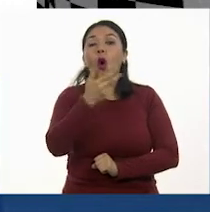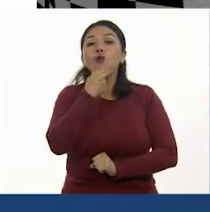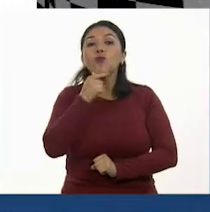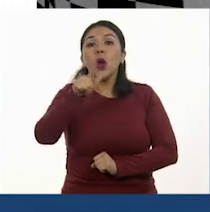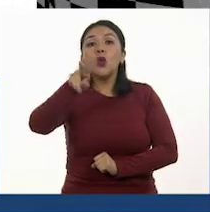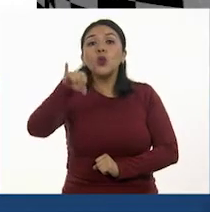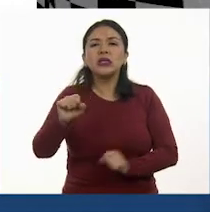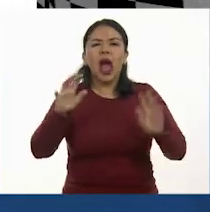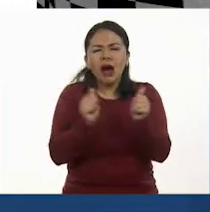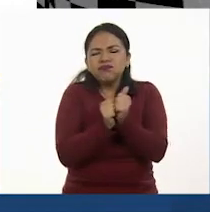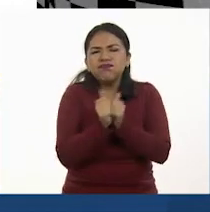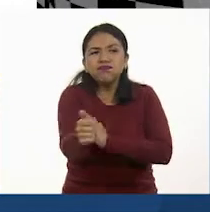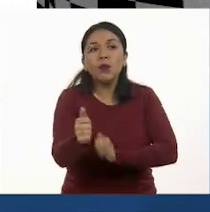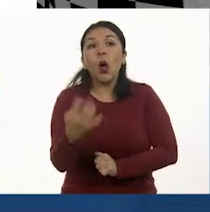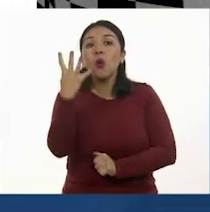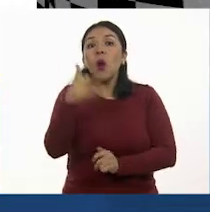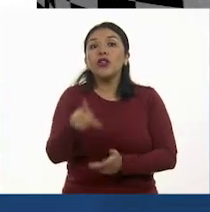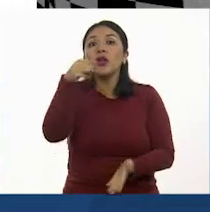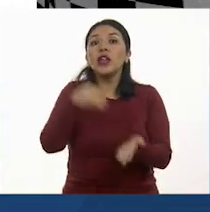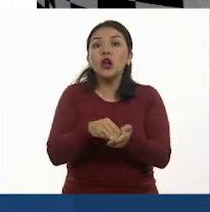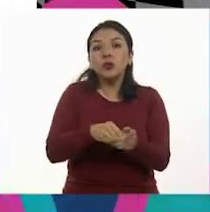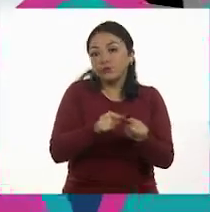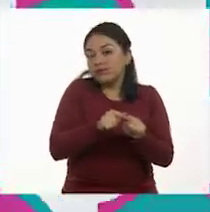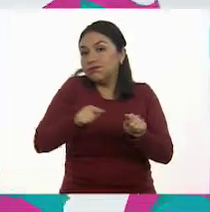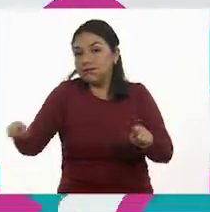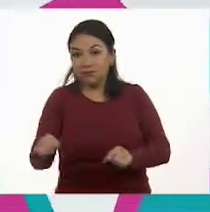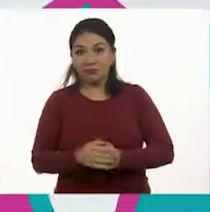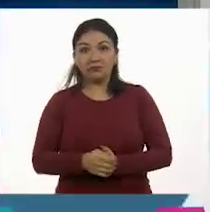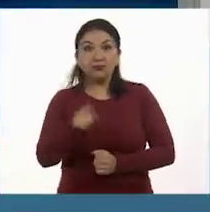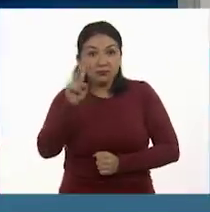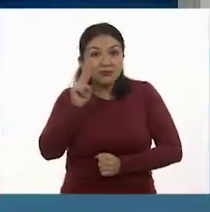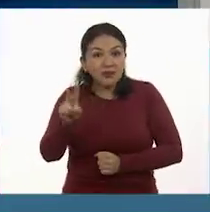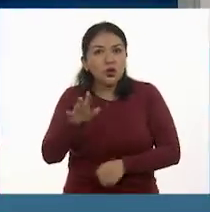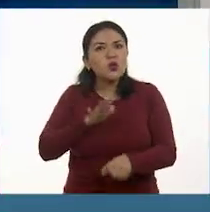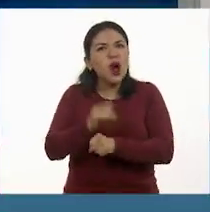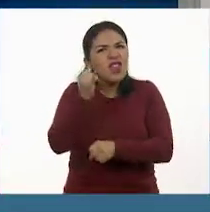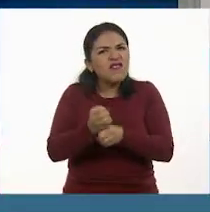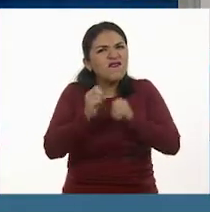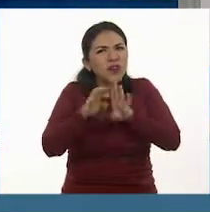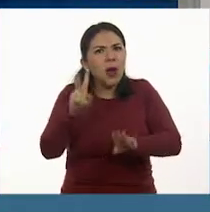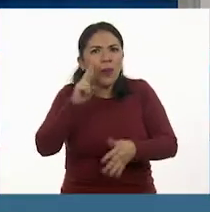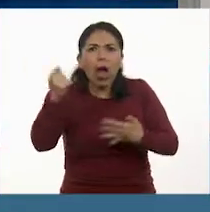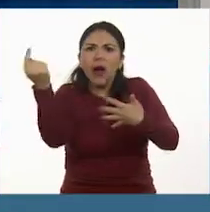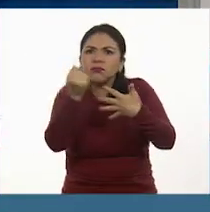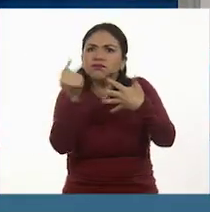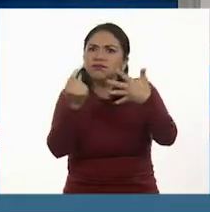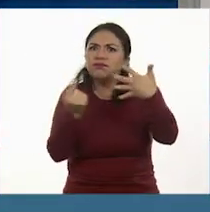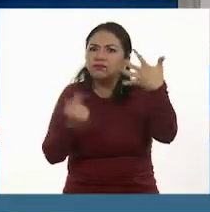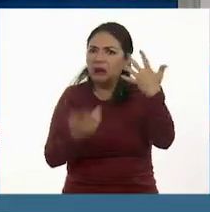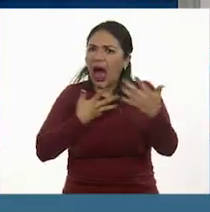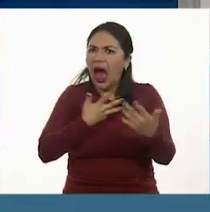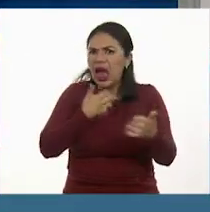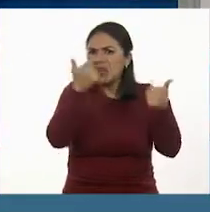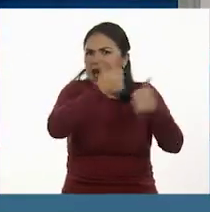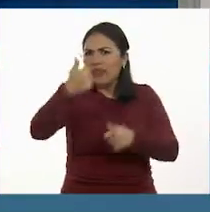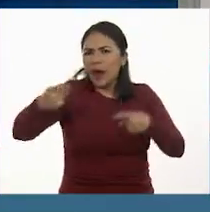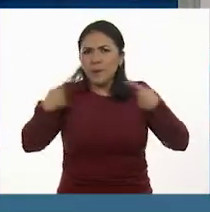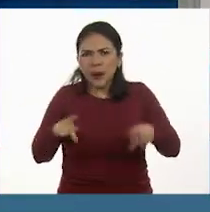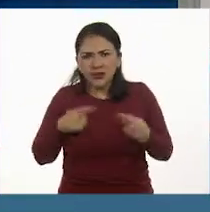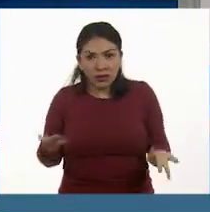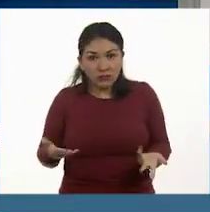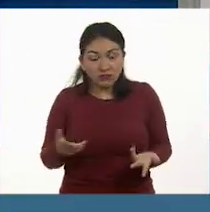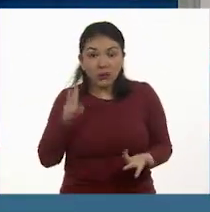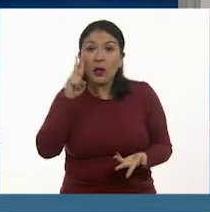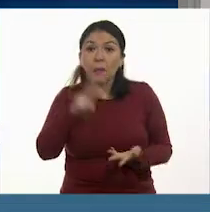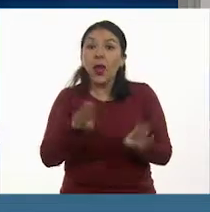recorridos. Muy bien, ¿se dieron cuenta qué tipo de datos sobre cada competidor nos da el texto? Además, pues, de